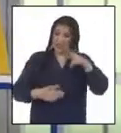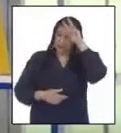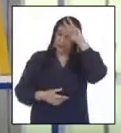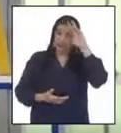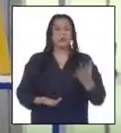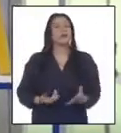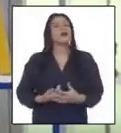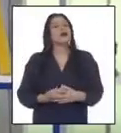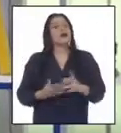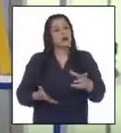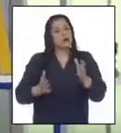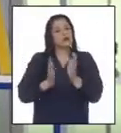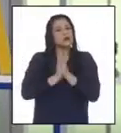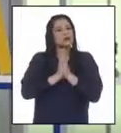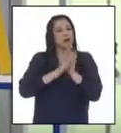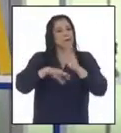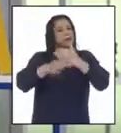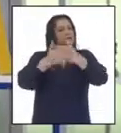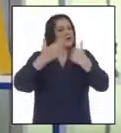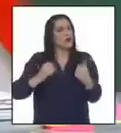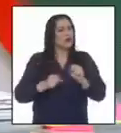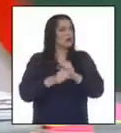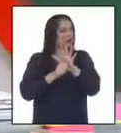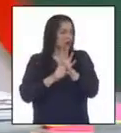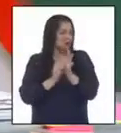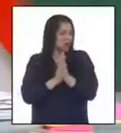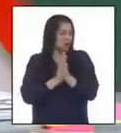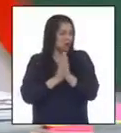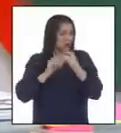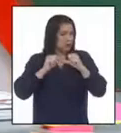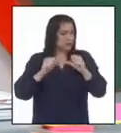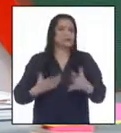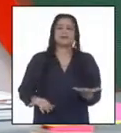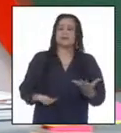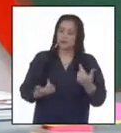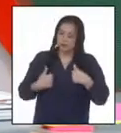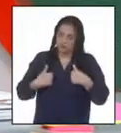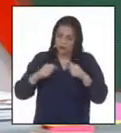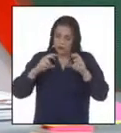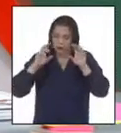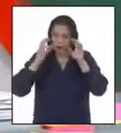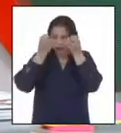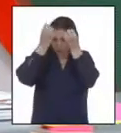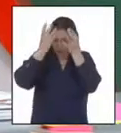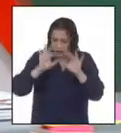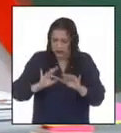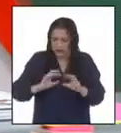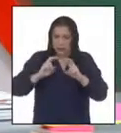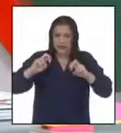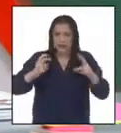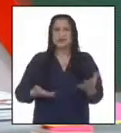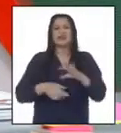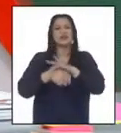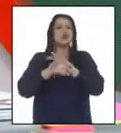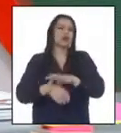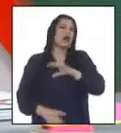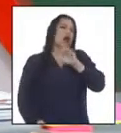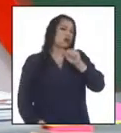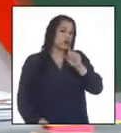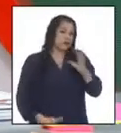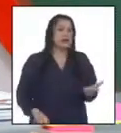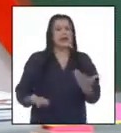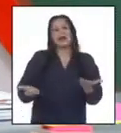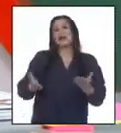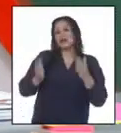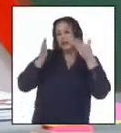por eso sigamos con la prevención ante el COVID-19. Mientras investigaba, también encontré un informe del médico Augusto Maraviegue dirigido al